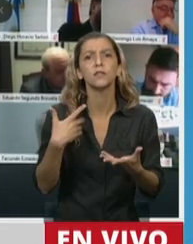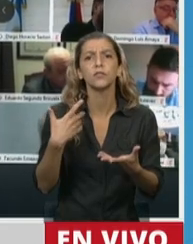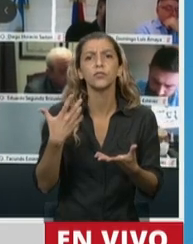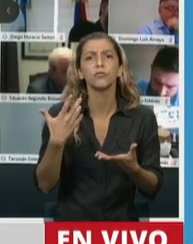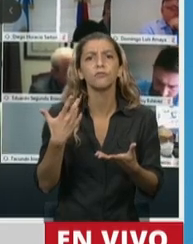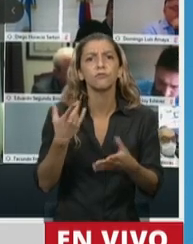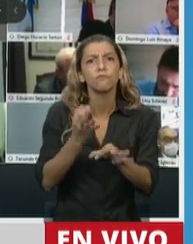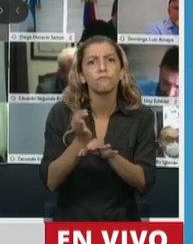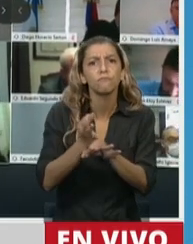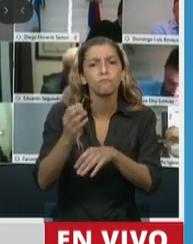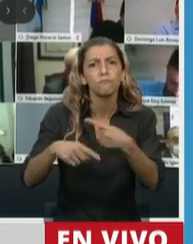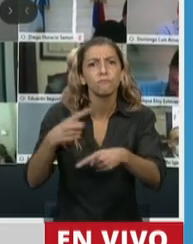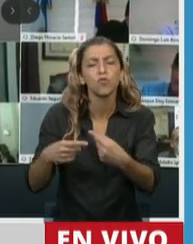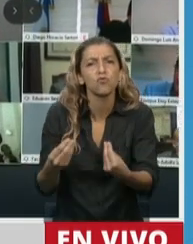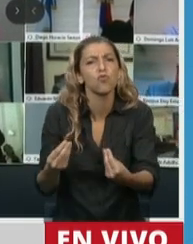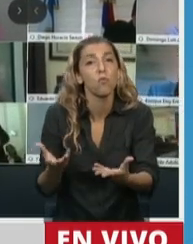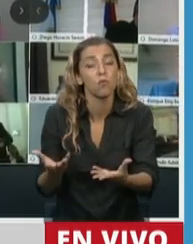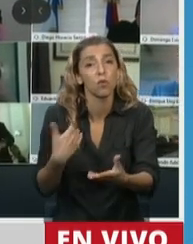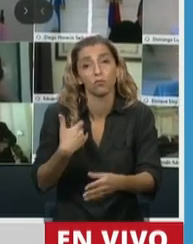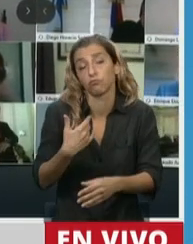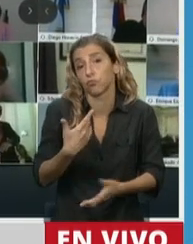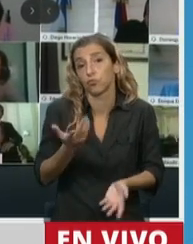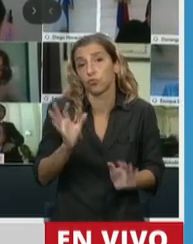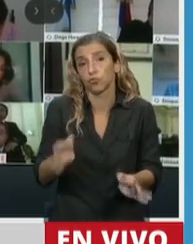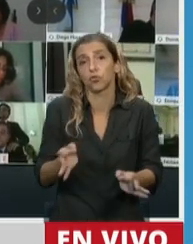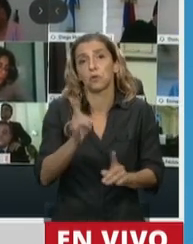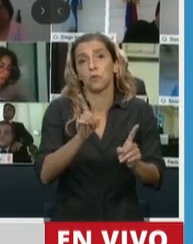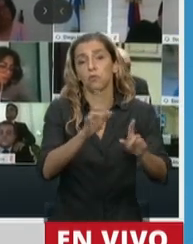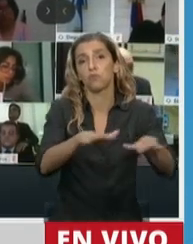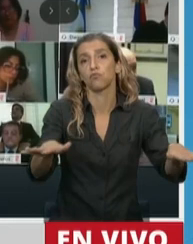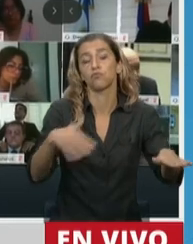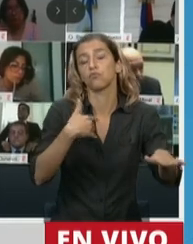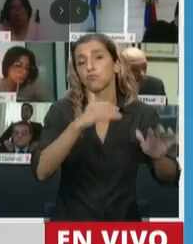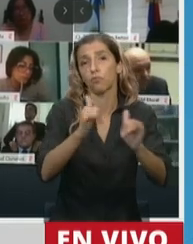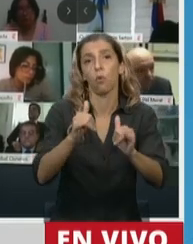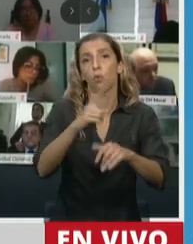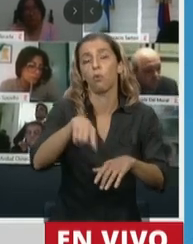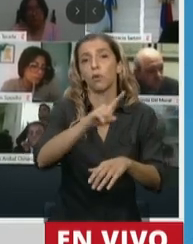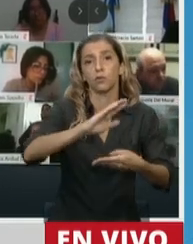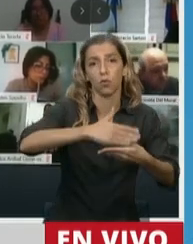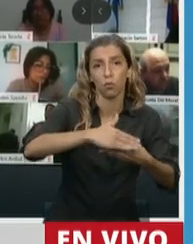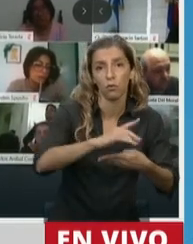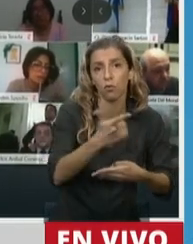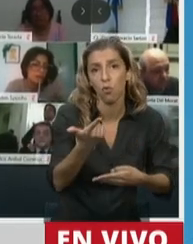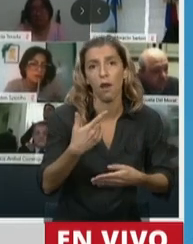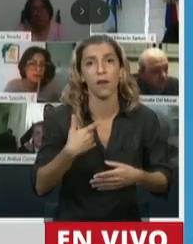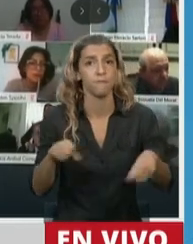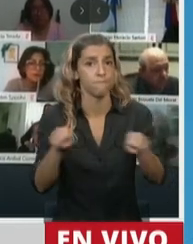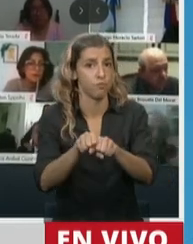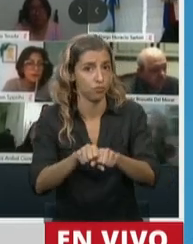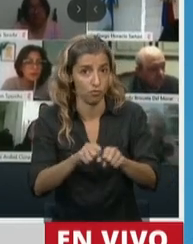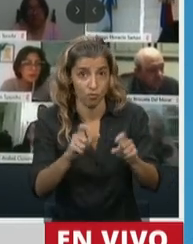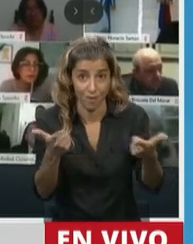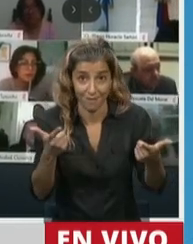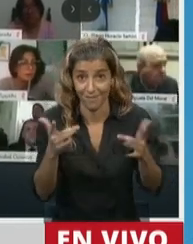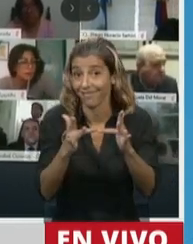muchos no tienen conectividad, porque no tienen computadora o tienen computadoras viejas, porque no tienen acceso a internet.